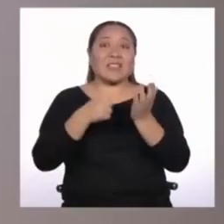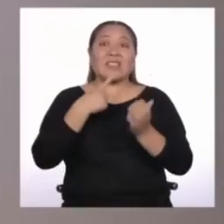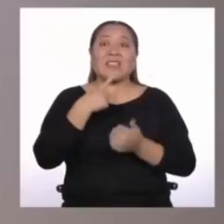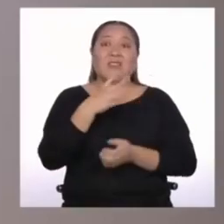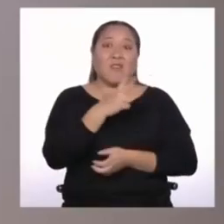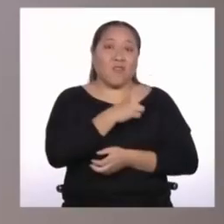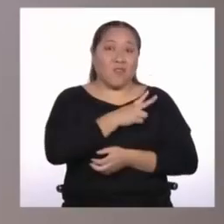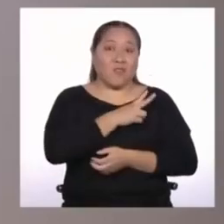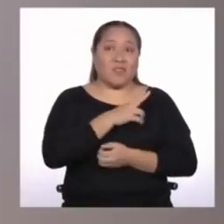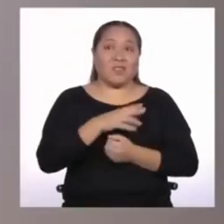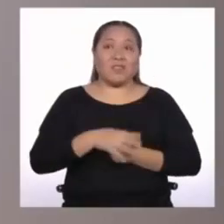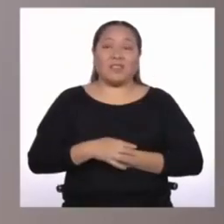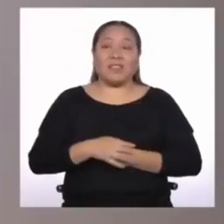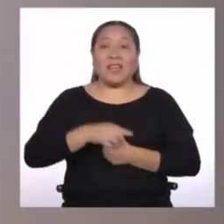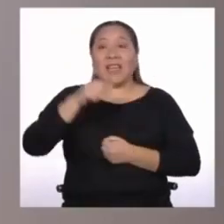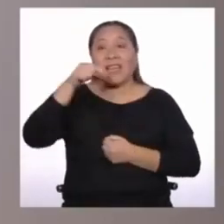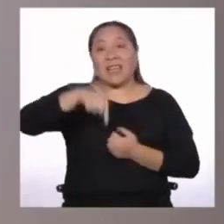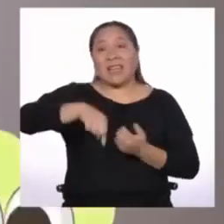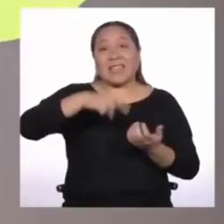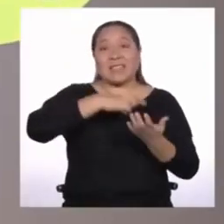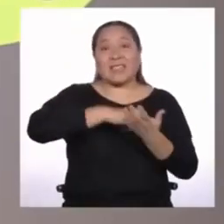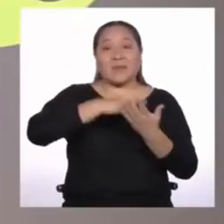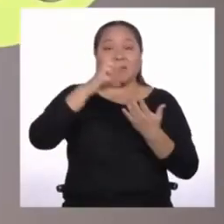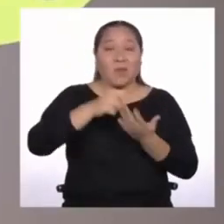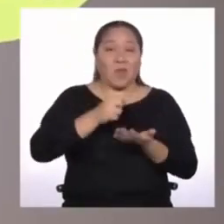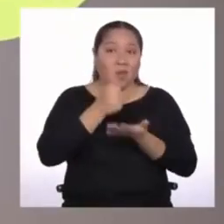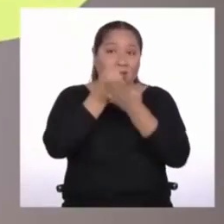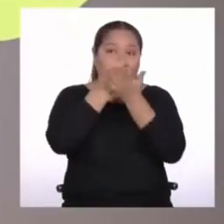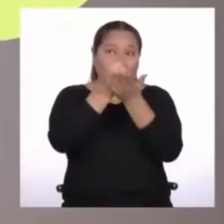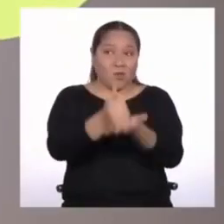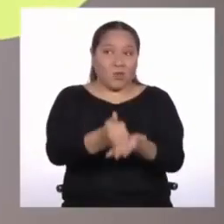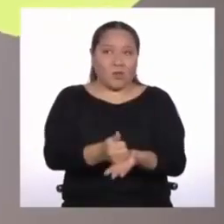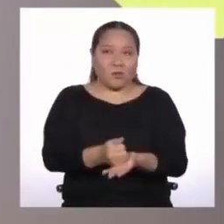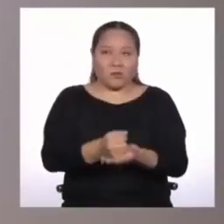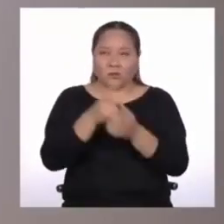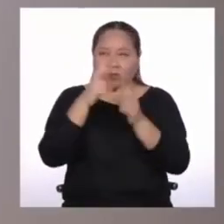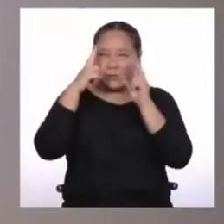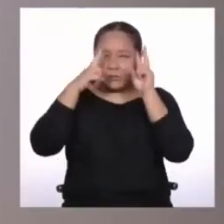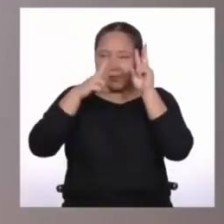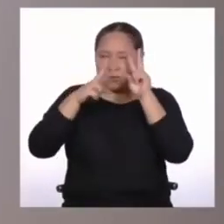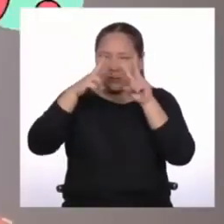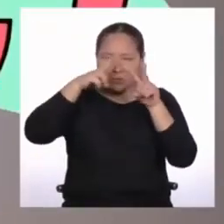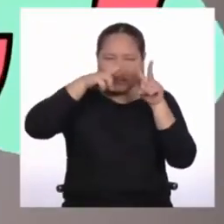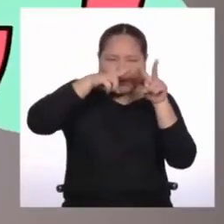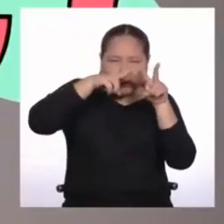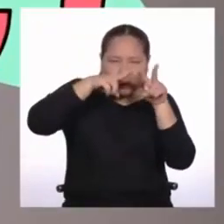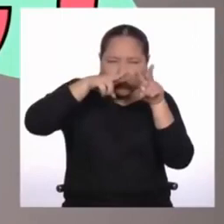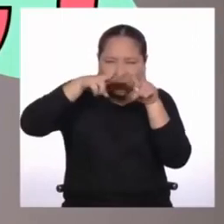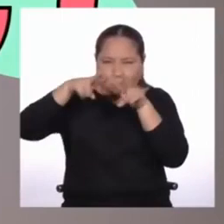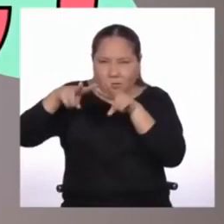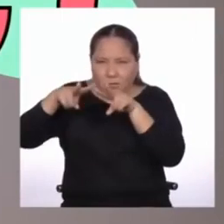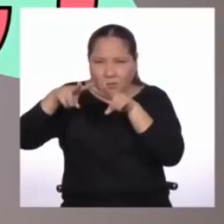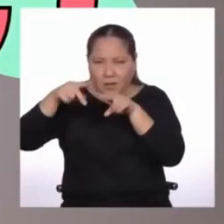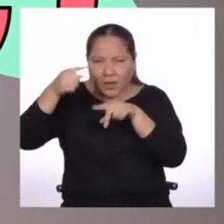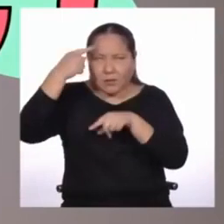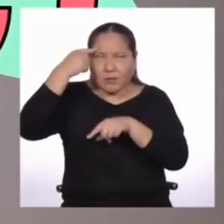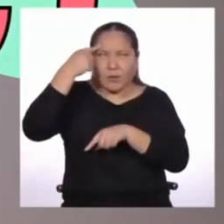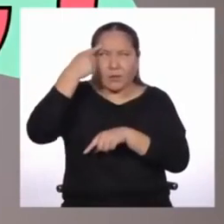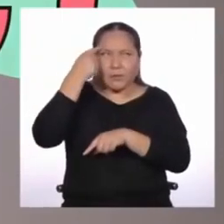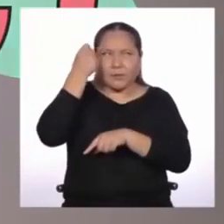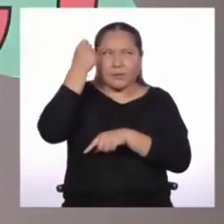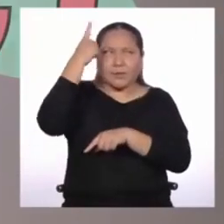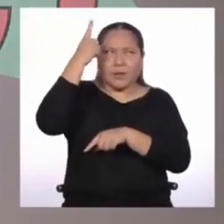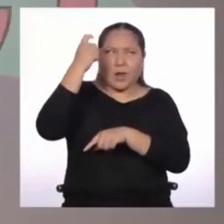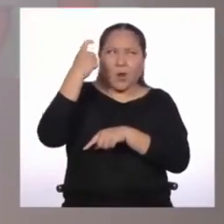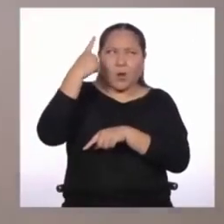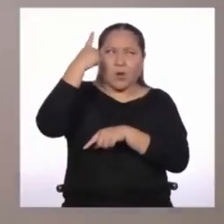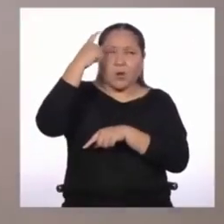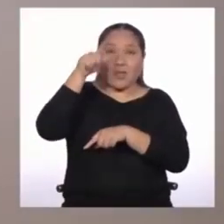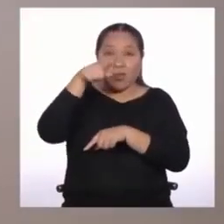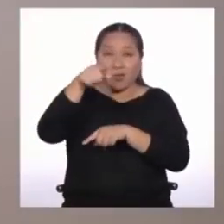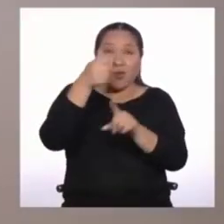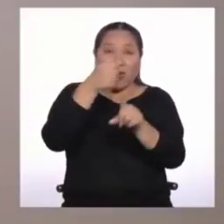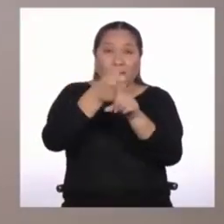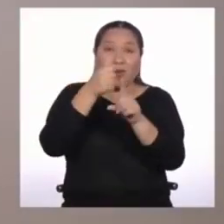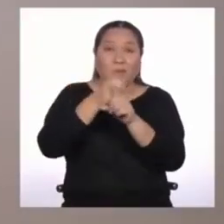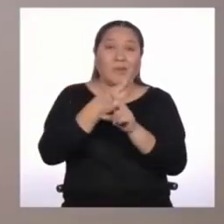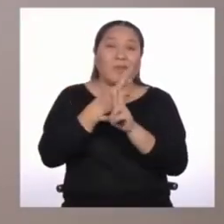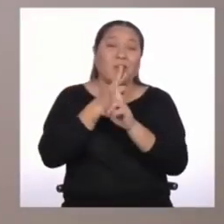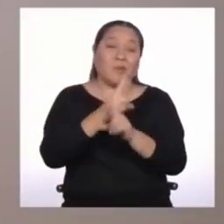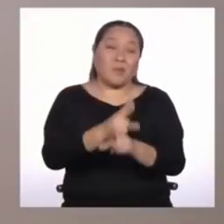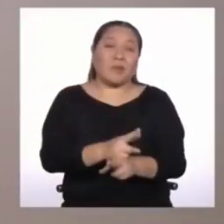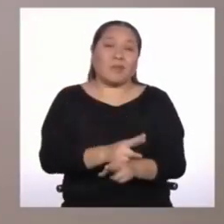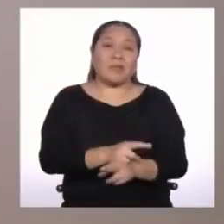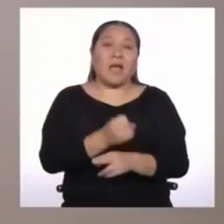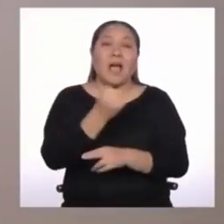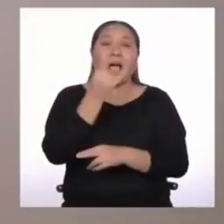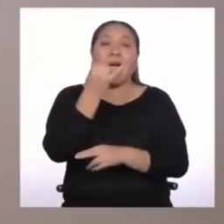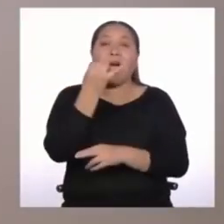secundario. En este programa te ayudaremos a que te vuelvas más observador para que te plantees preguntas y las respondas tú mismo. Algunas de